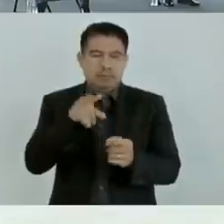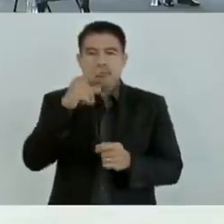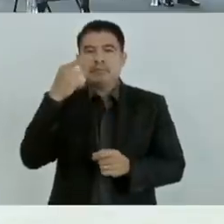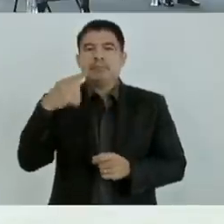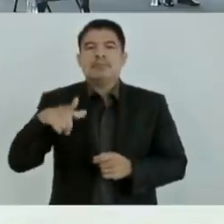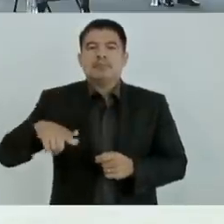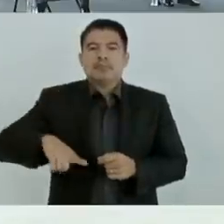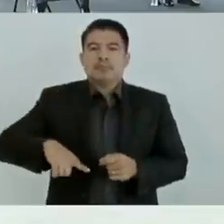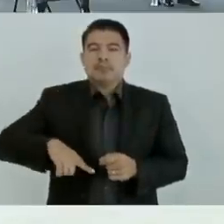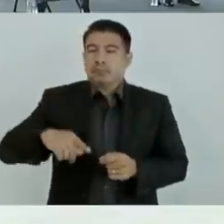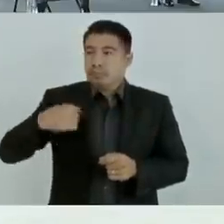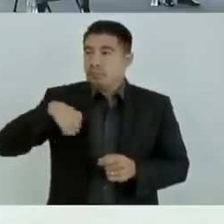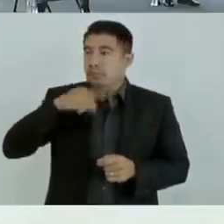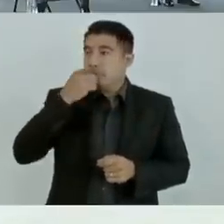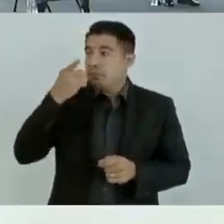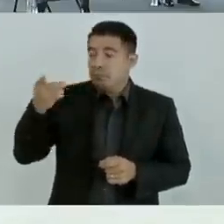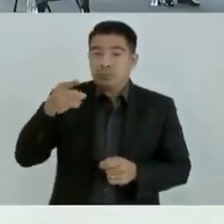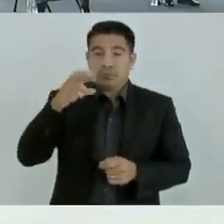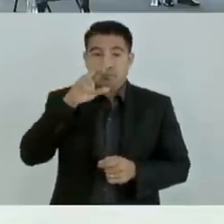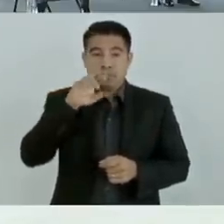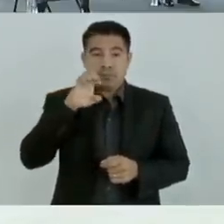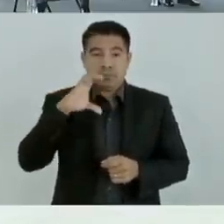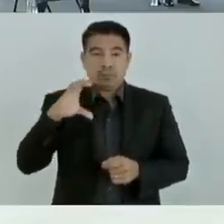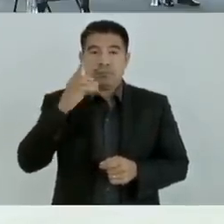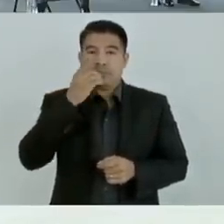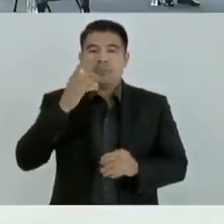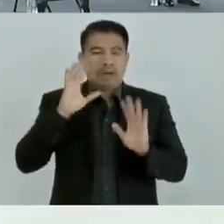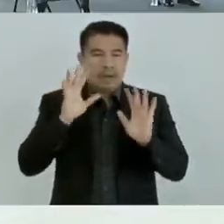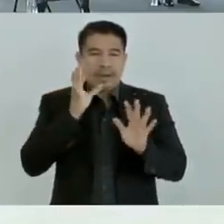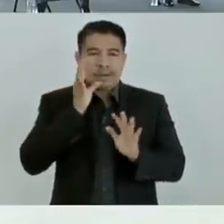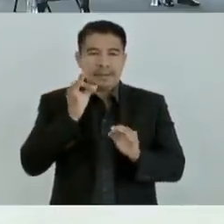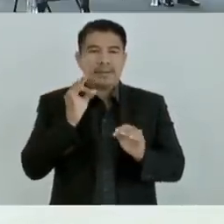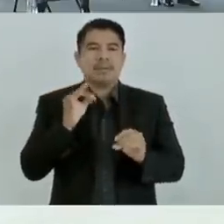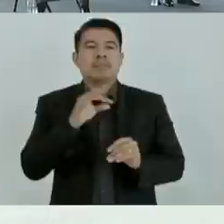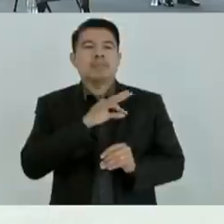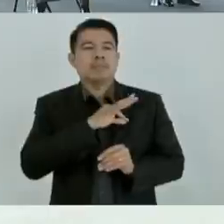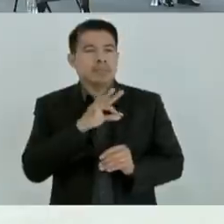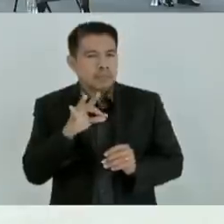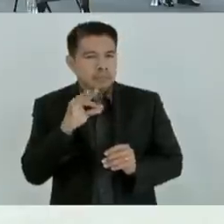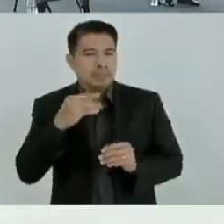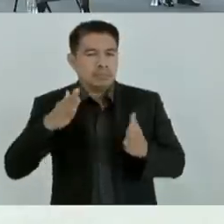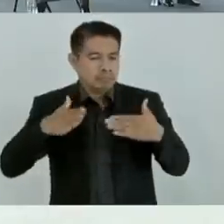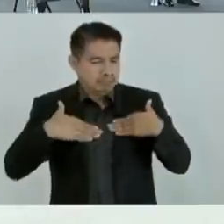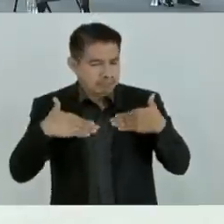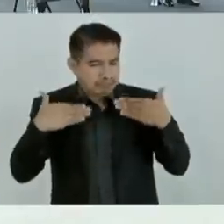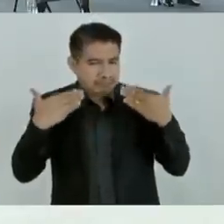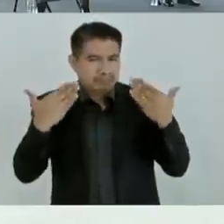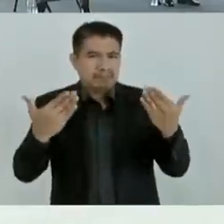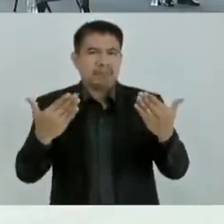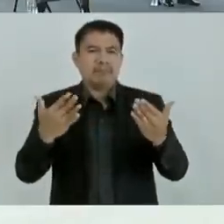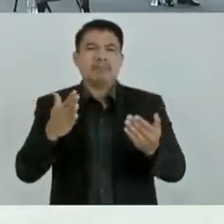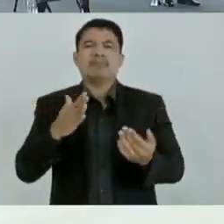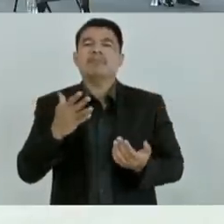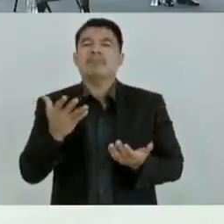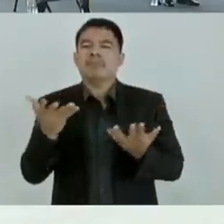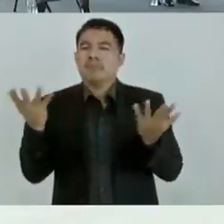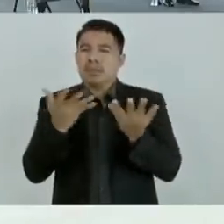Escandón Cadenas. Le tenemos toda la confianza y van a seguir